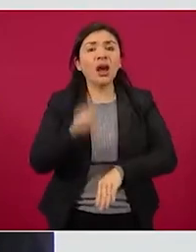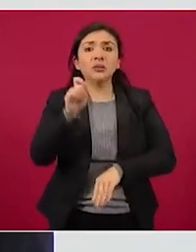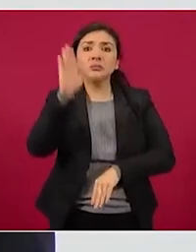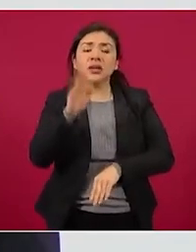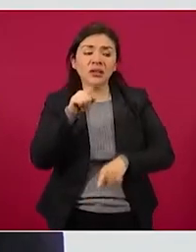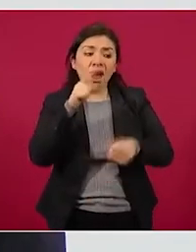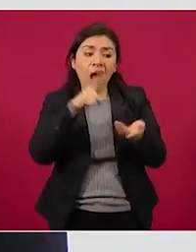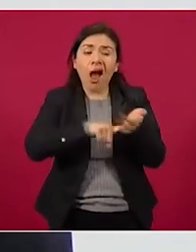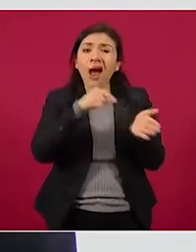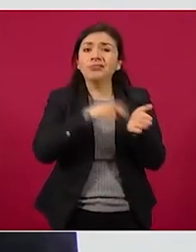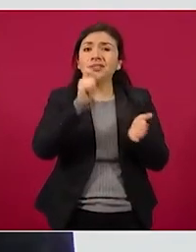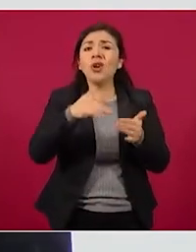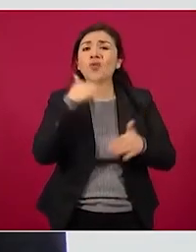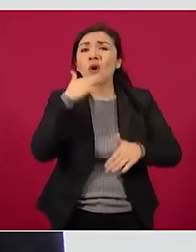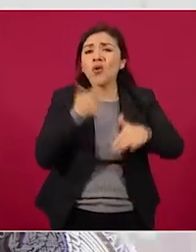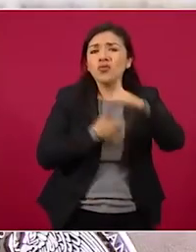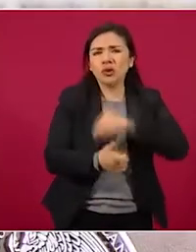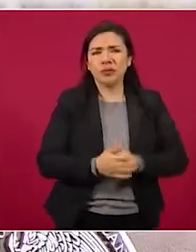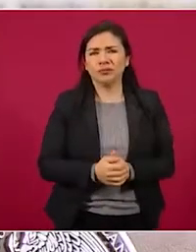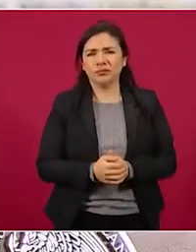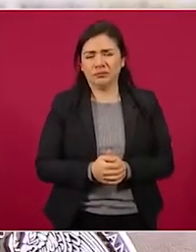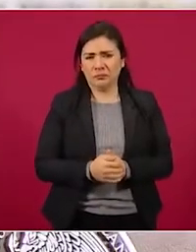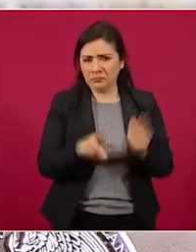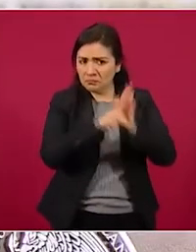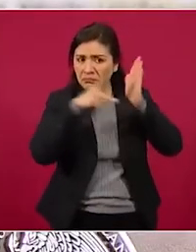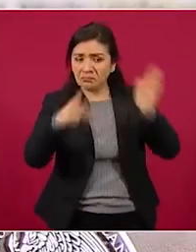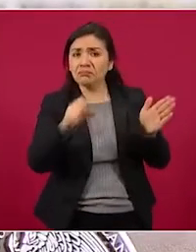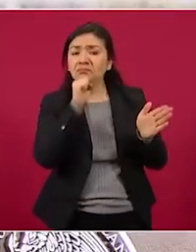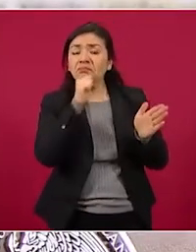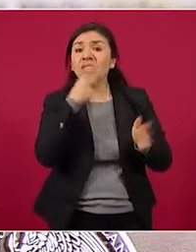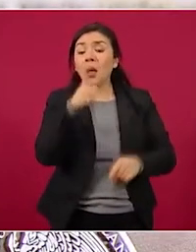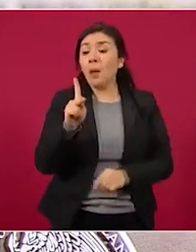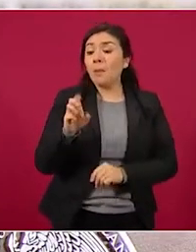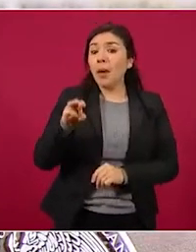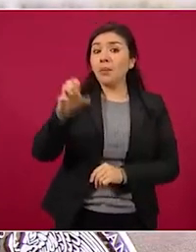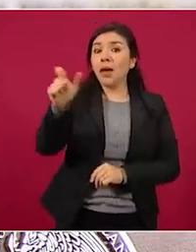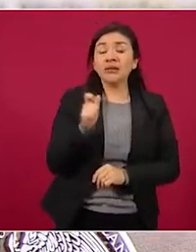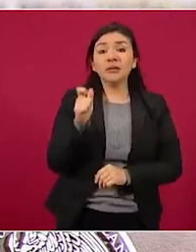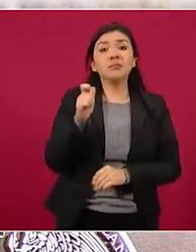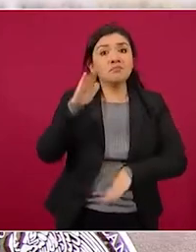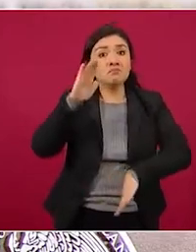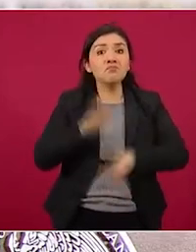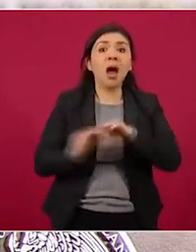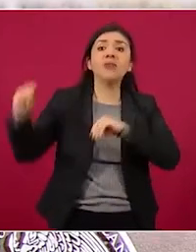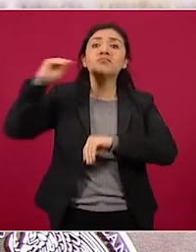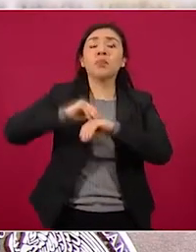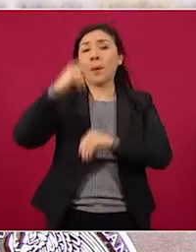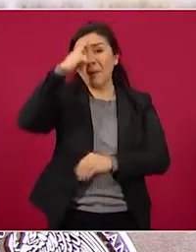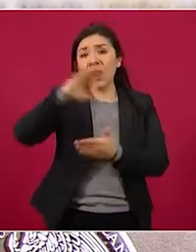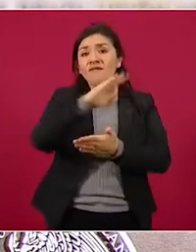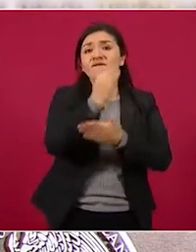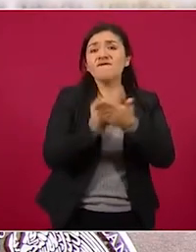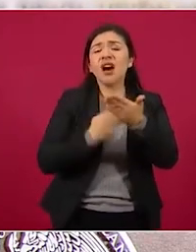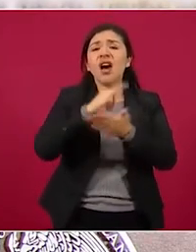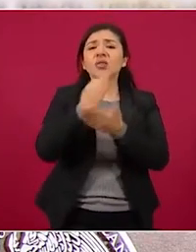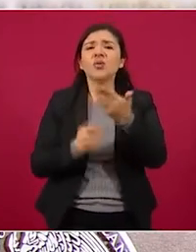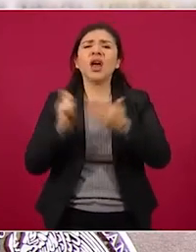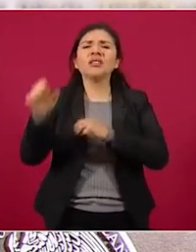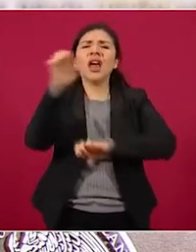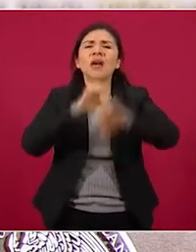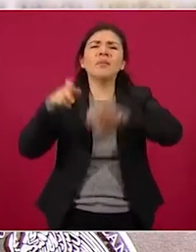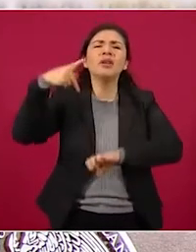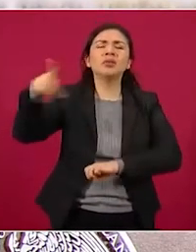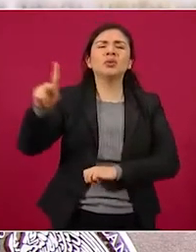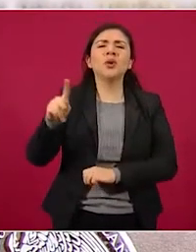corrupción. En el artículo se asegura que Pemex incrementó la facturación de la empresa Baker Hughes,